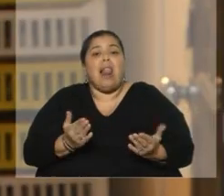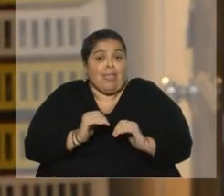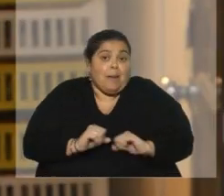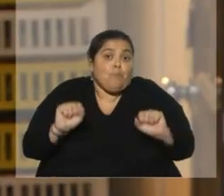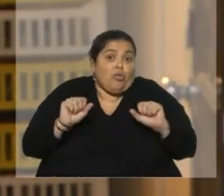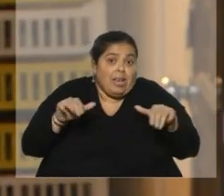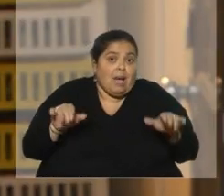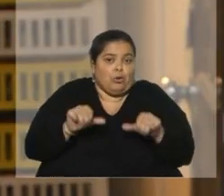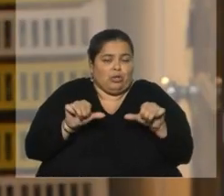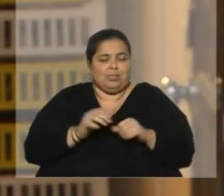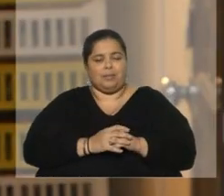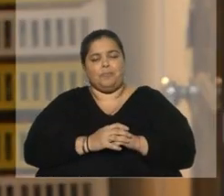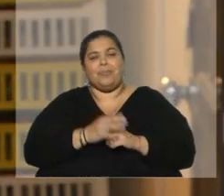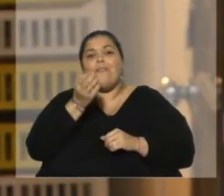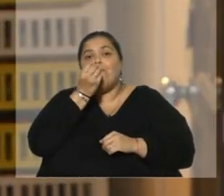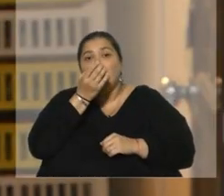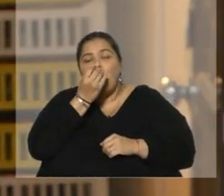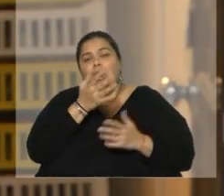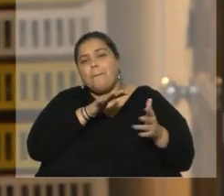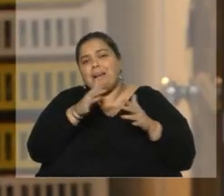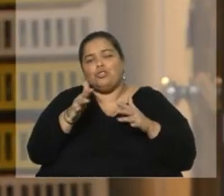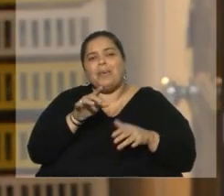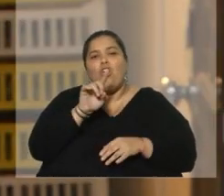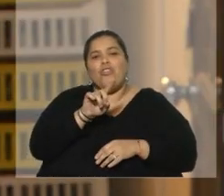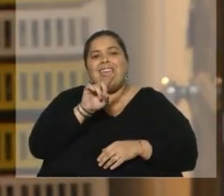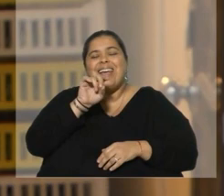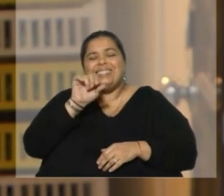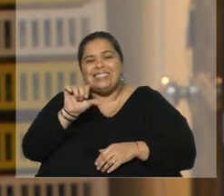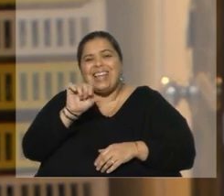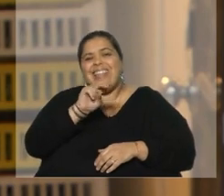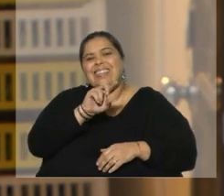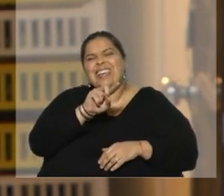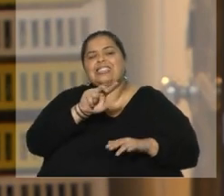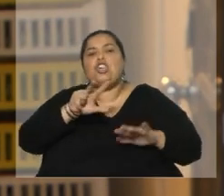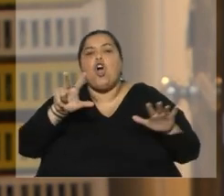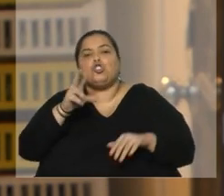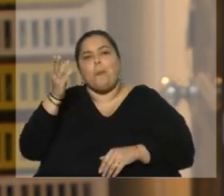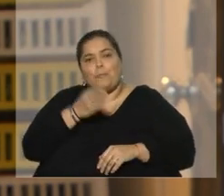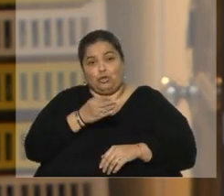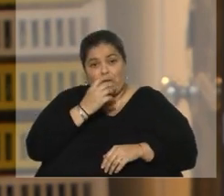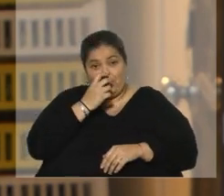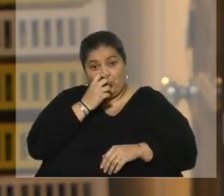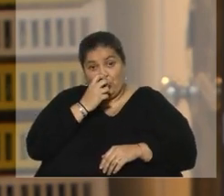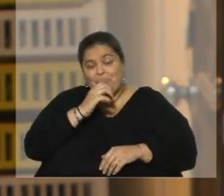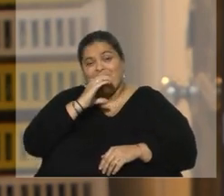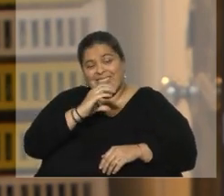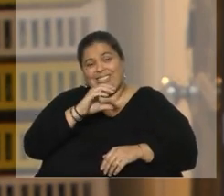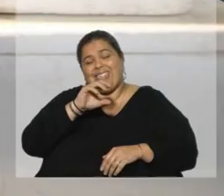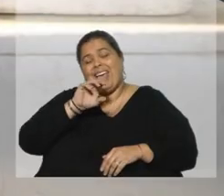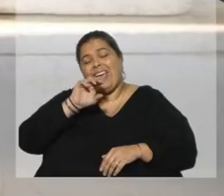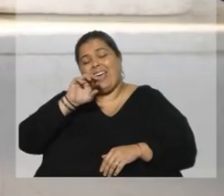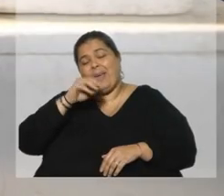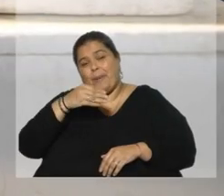Las flores por lo general están entre los 16 y 18% de CBD y 0.6 THC aproximadamente.